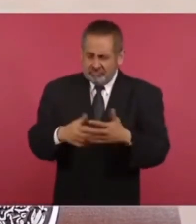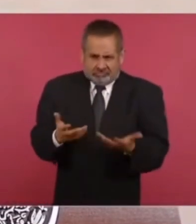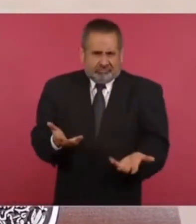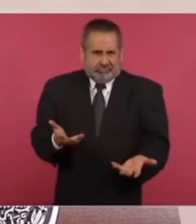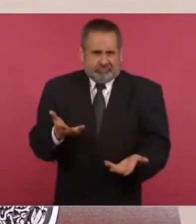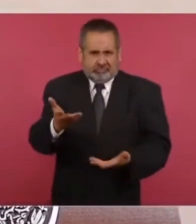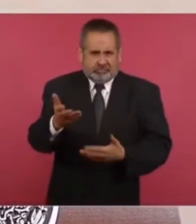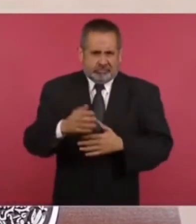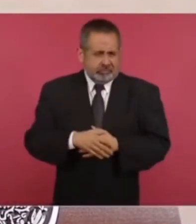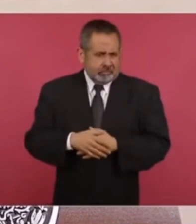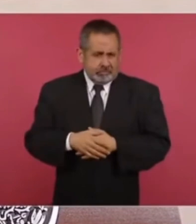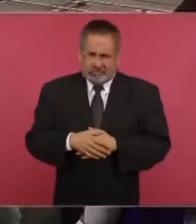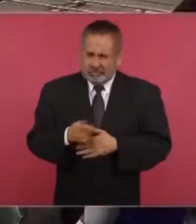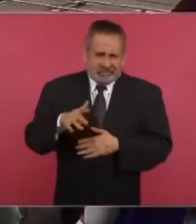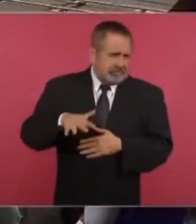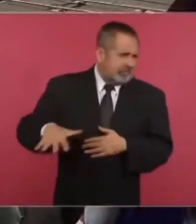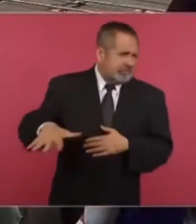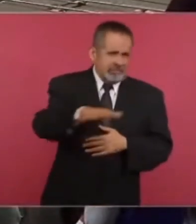es selva